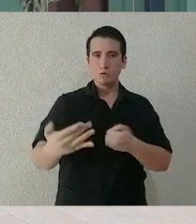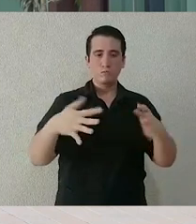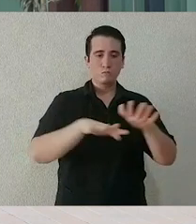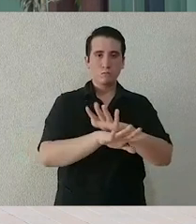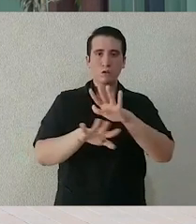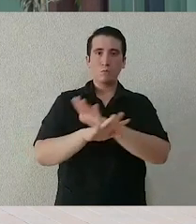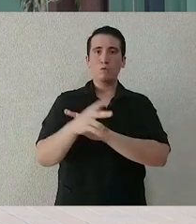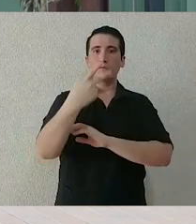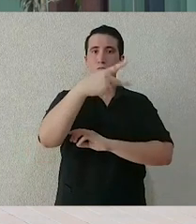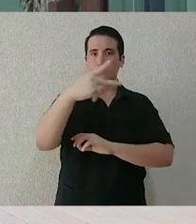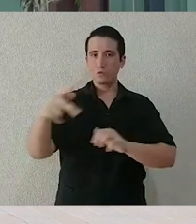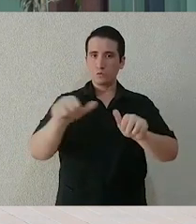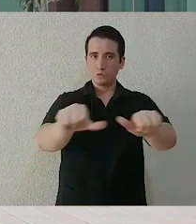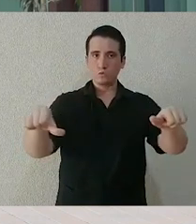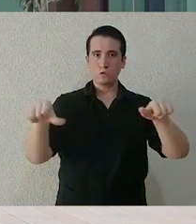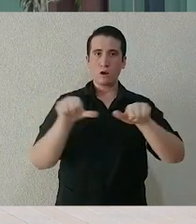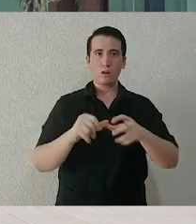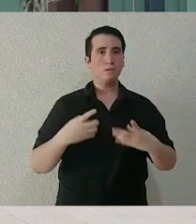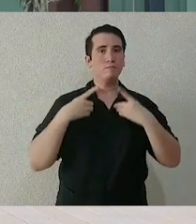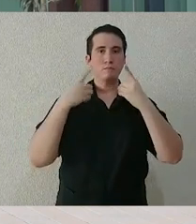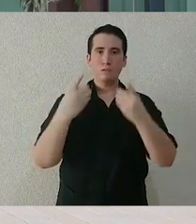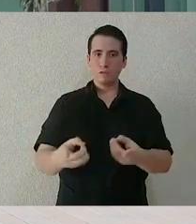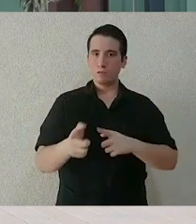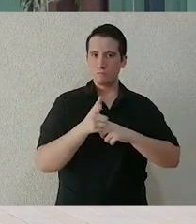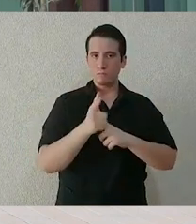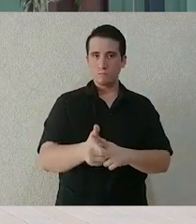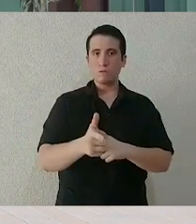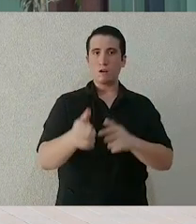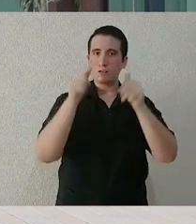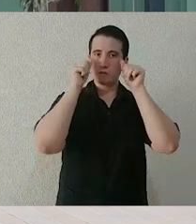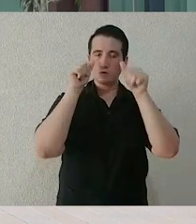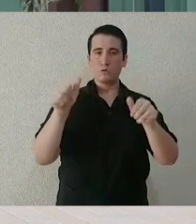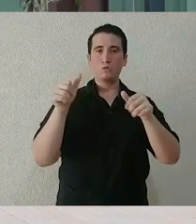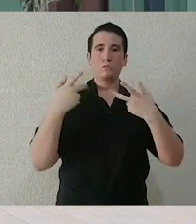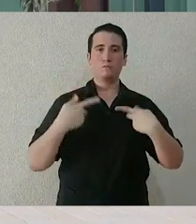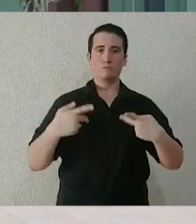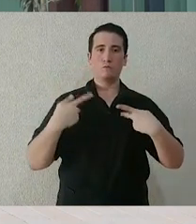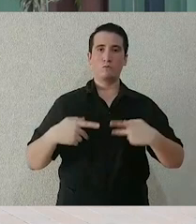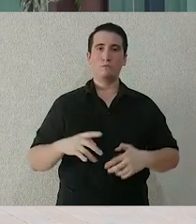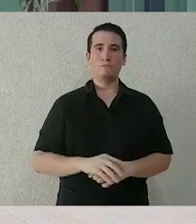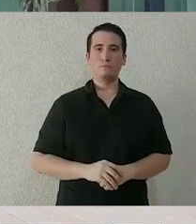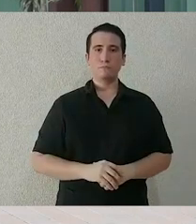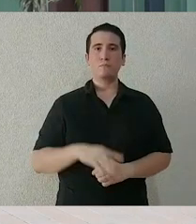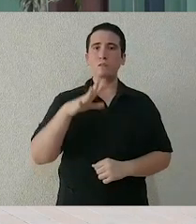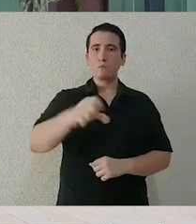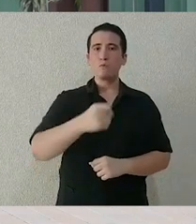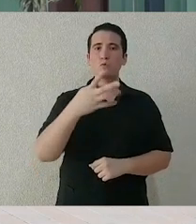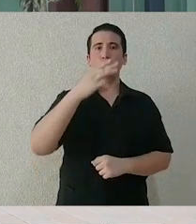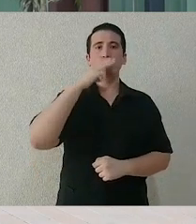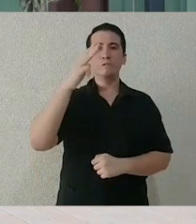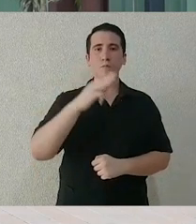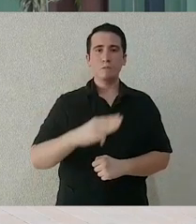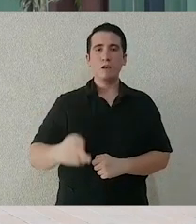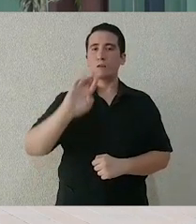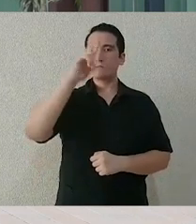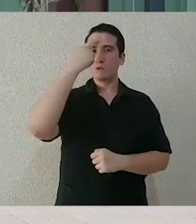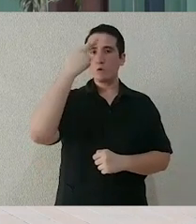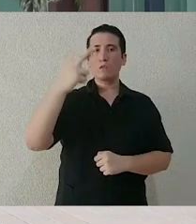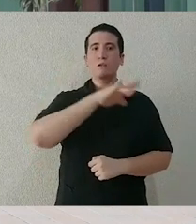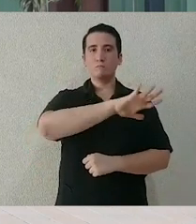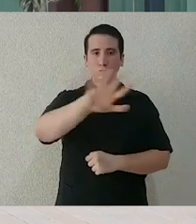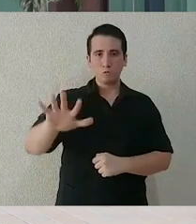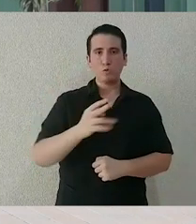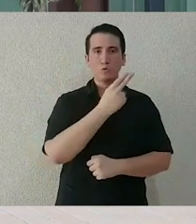recordar a todos ustedes que además de apoyar con la apertura de este hospital temporal y a pesar de nuestras fuertes limitaciones presupuestales,